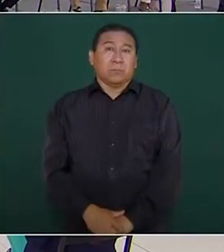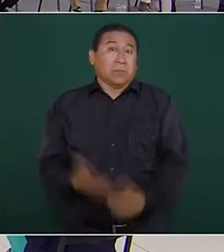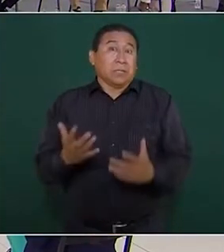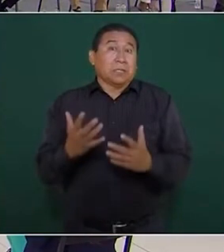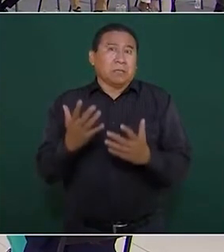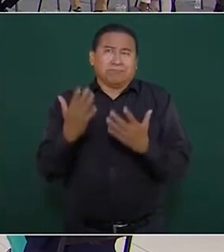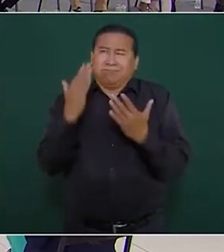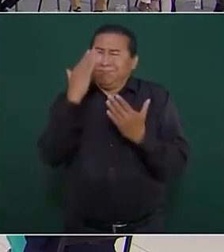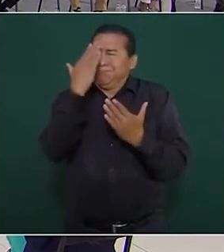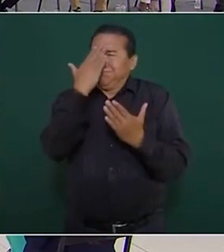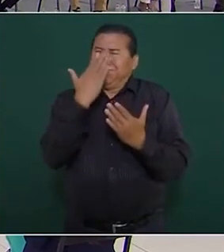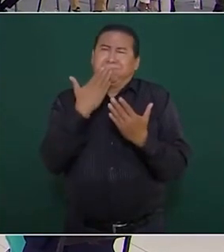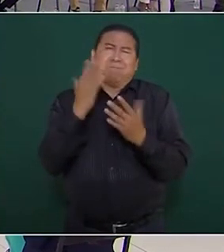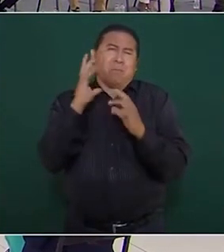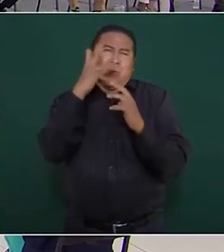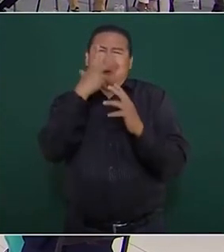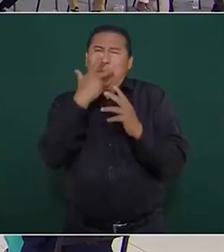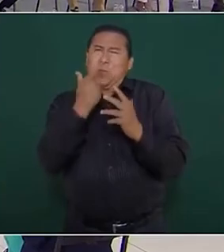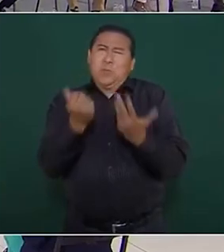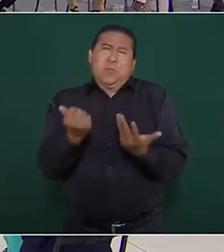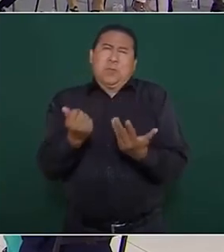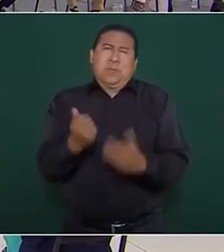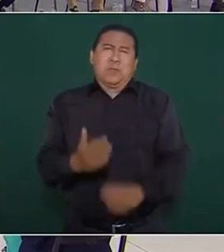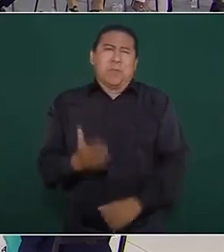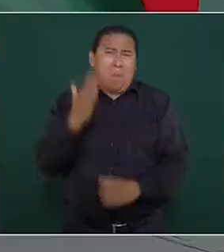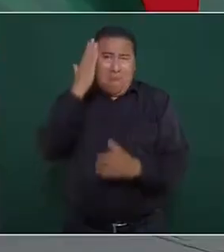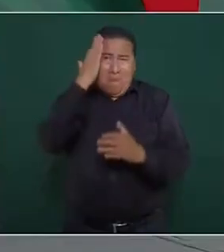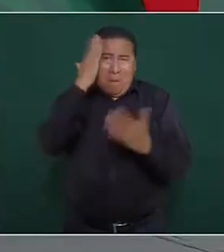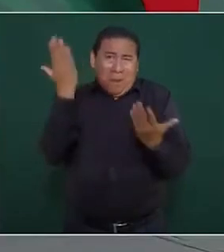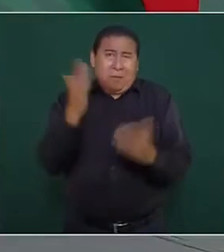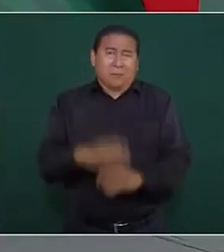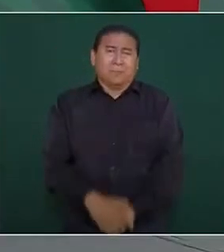extraordinario, espléndido, también